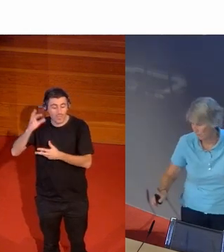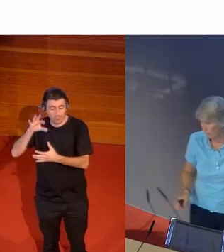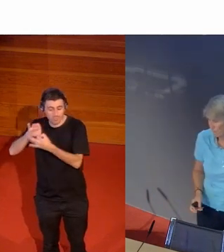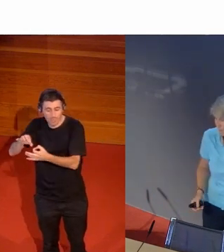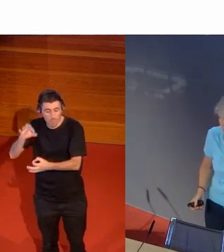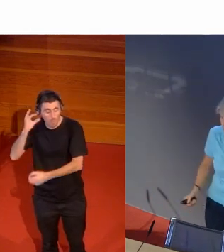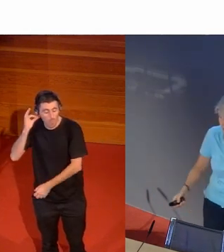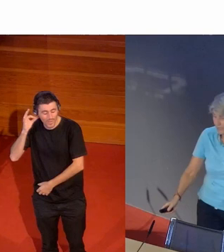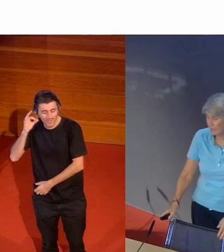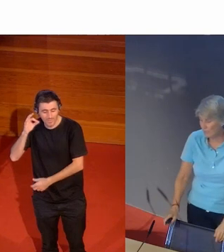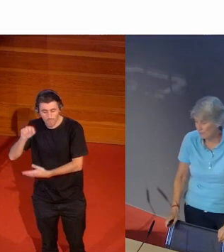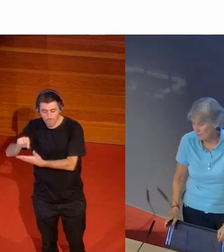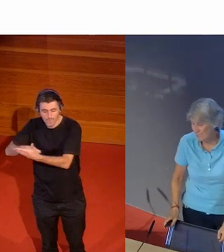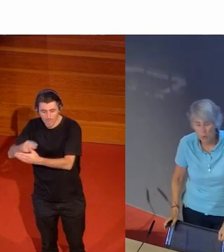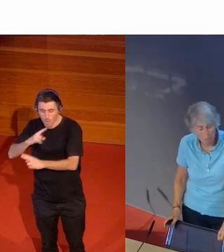y ya está